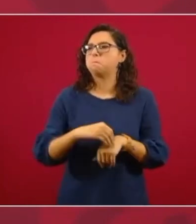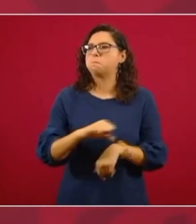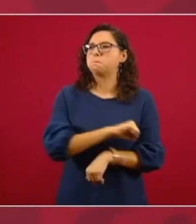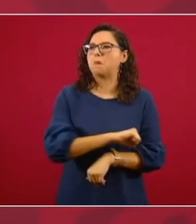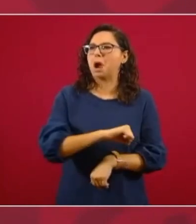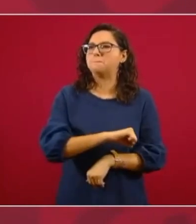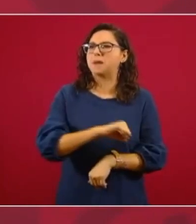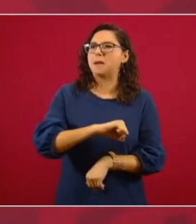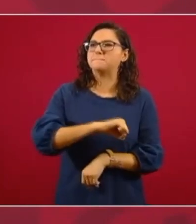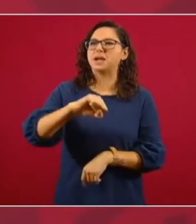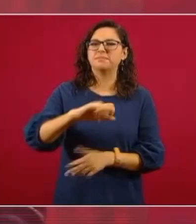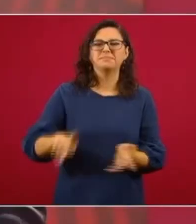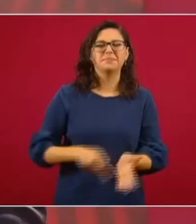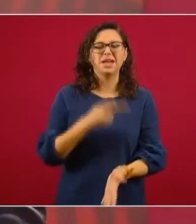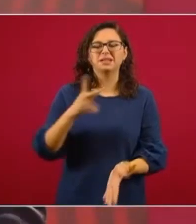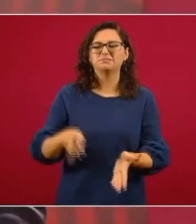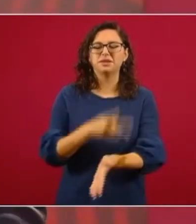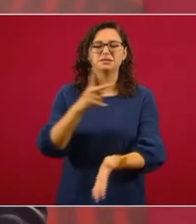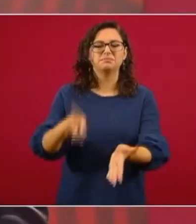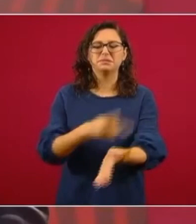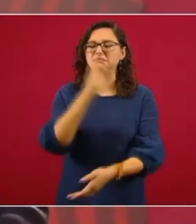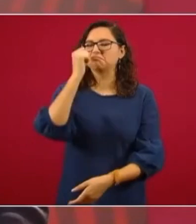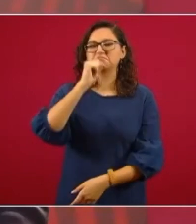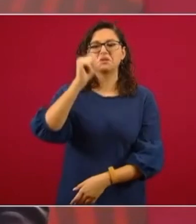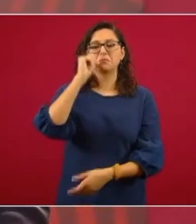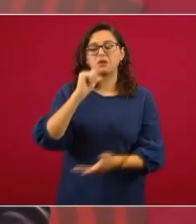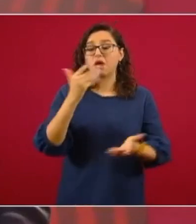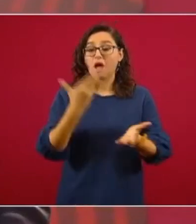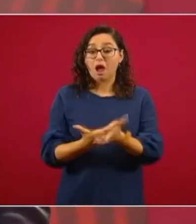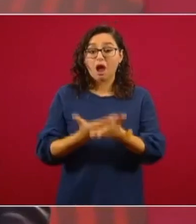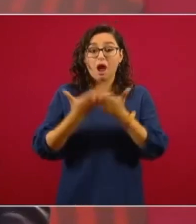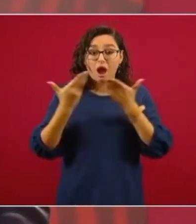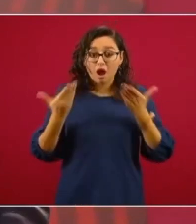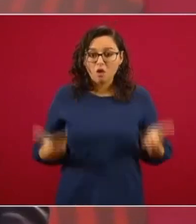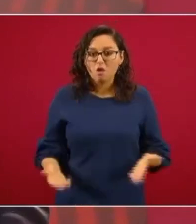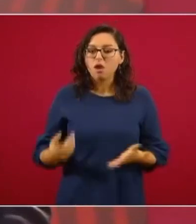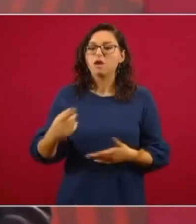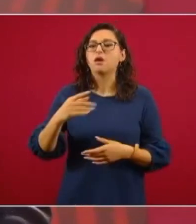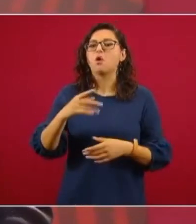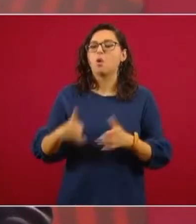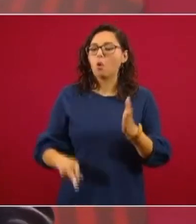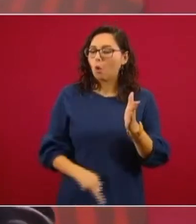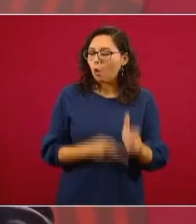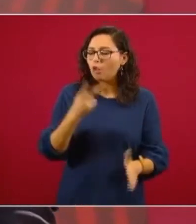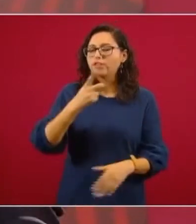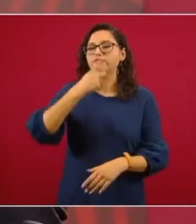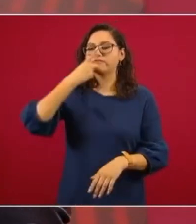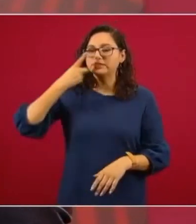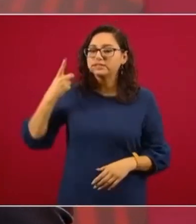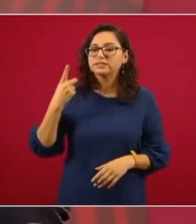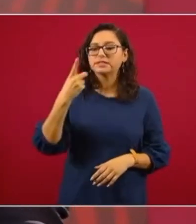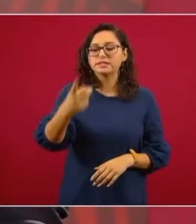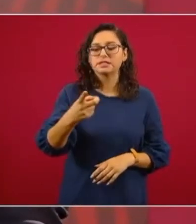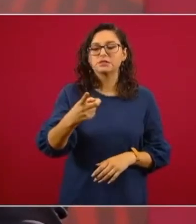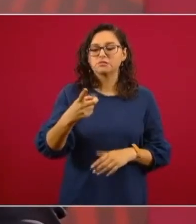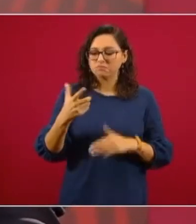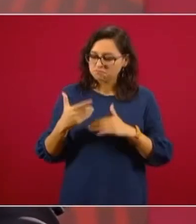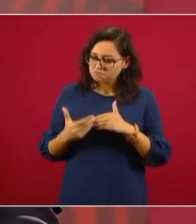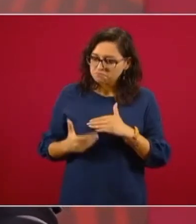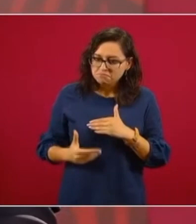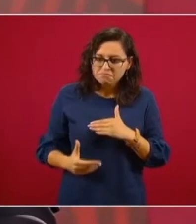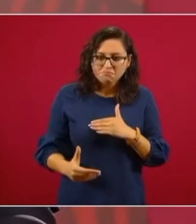Ahora, repito, siempre y más